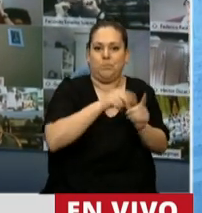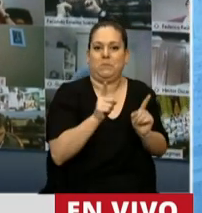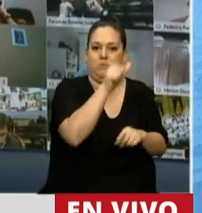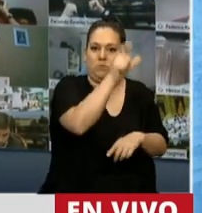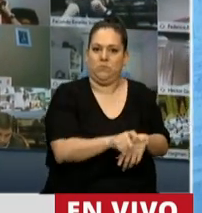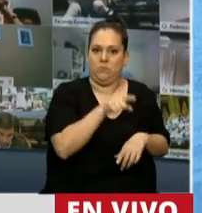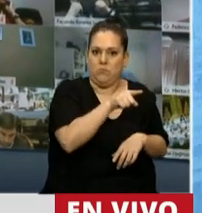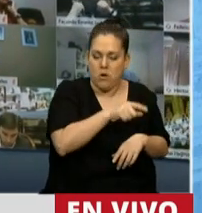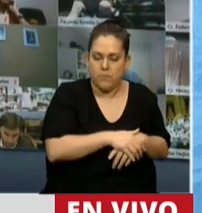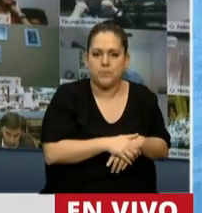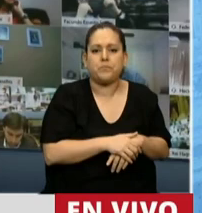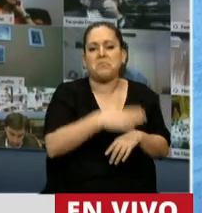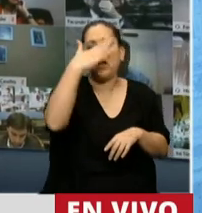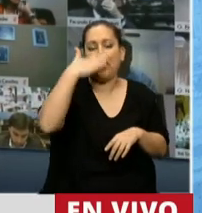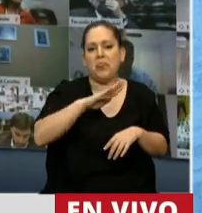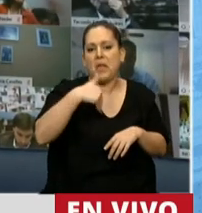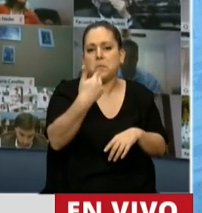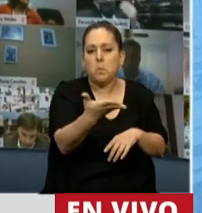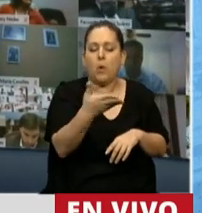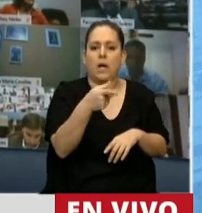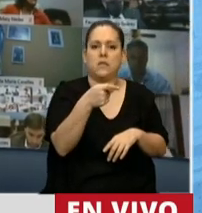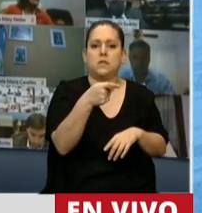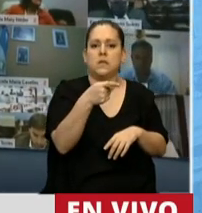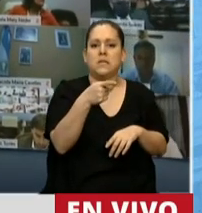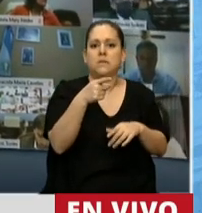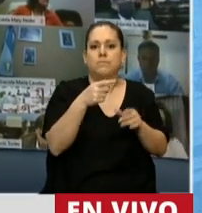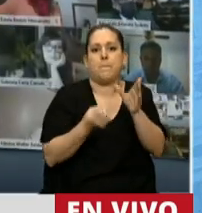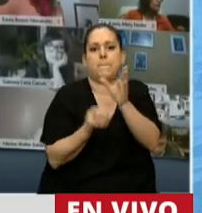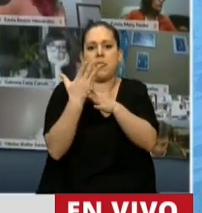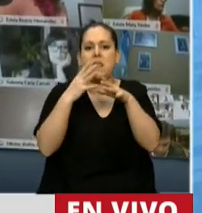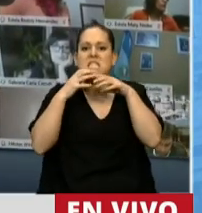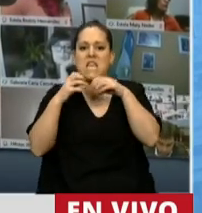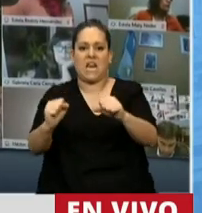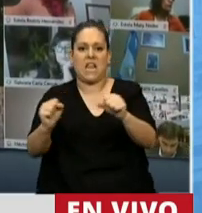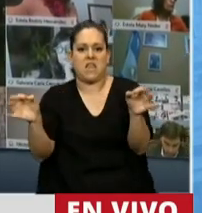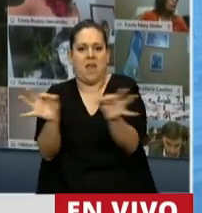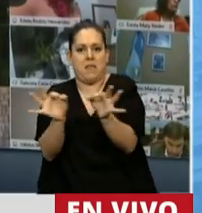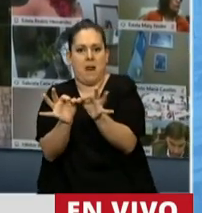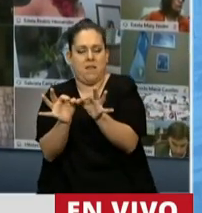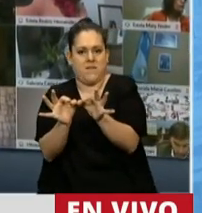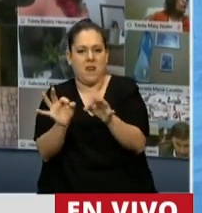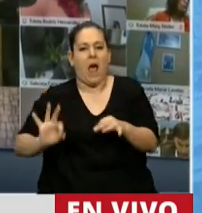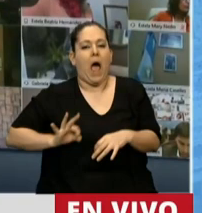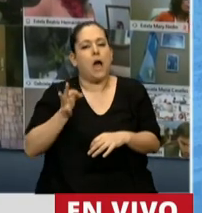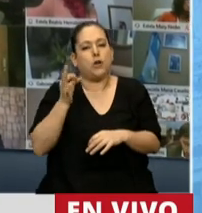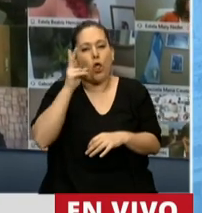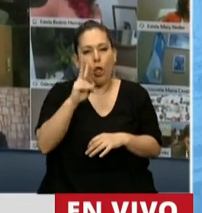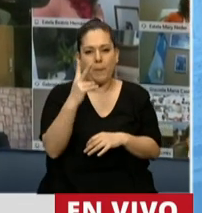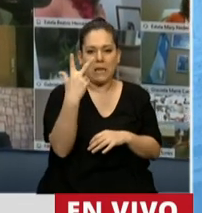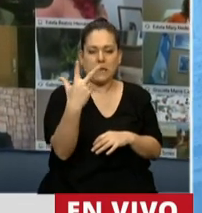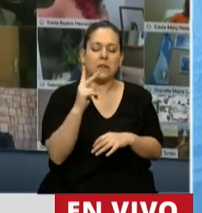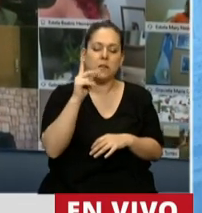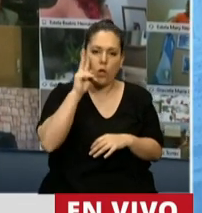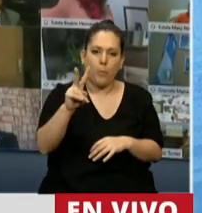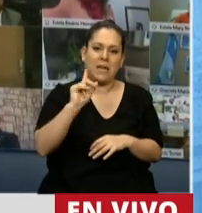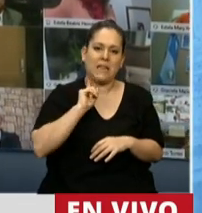se convirtió en lo que se constituyó la Secretaría de Malvinas en el año 2013,